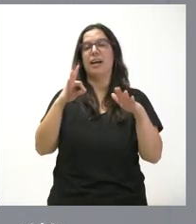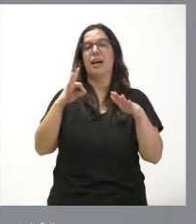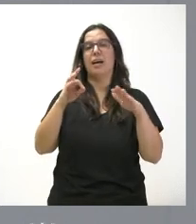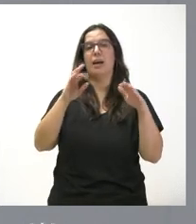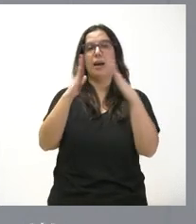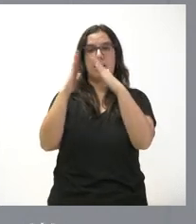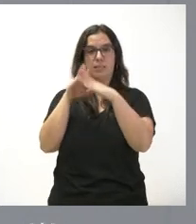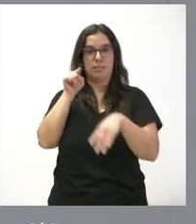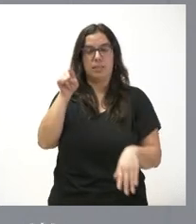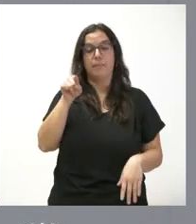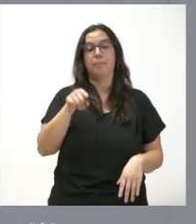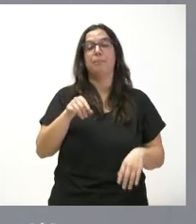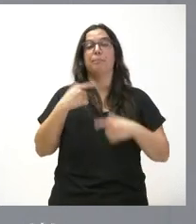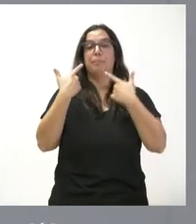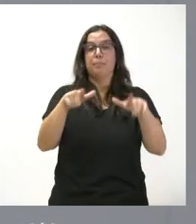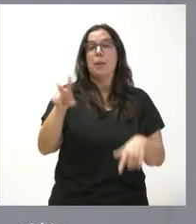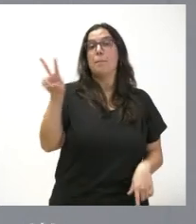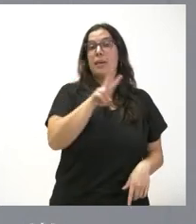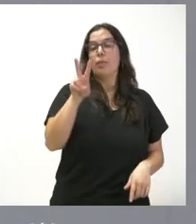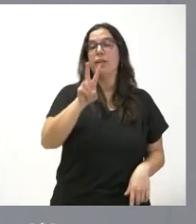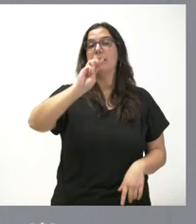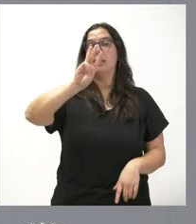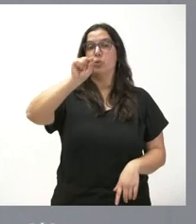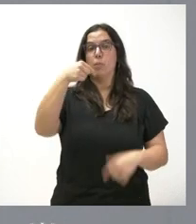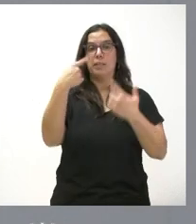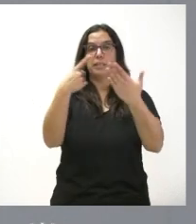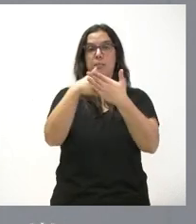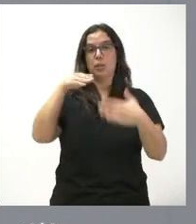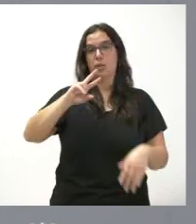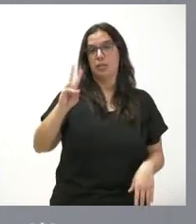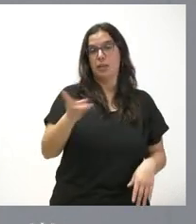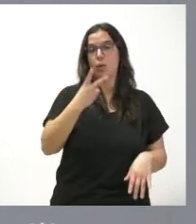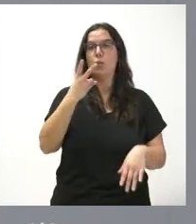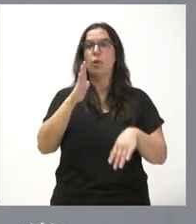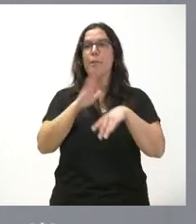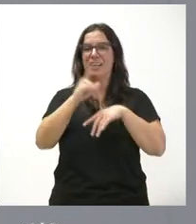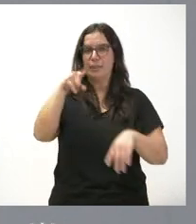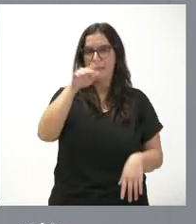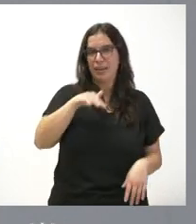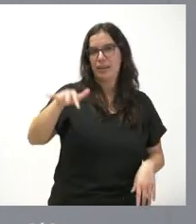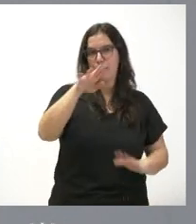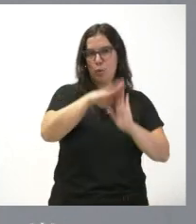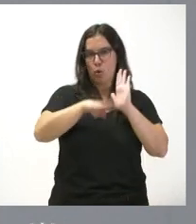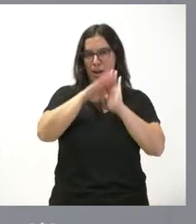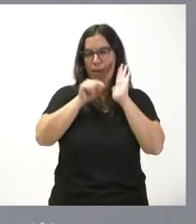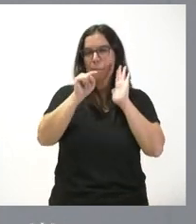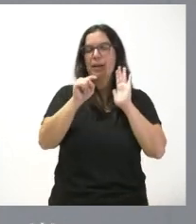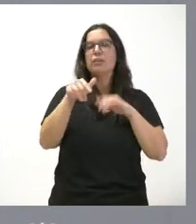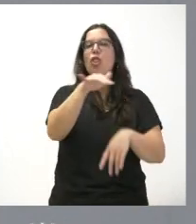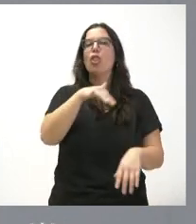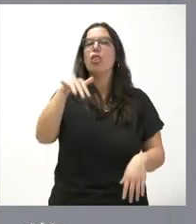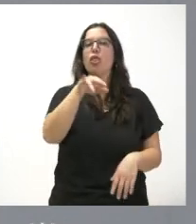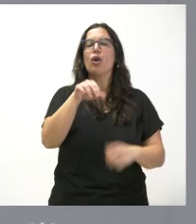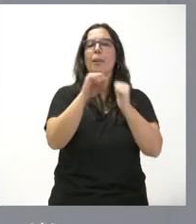En el caso de Valladolid, 3,6 millones de euros para también este tipo de programas en la zona del